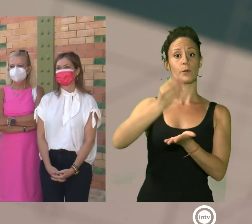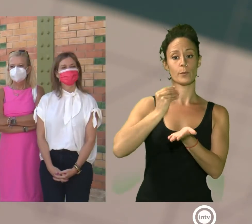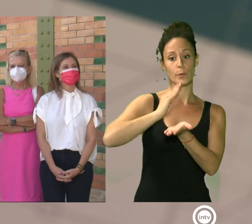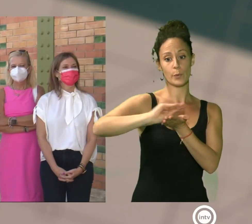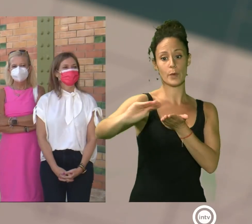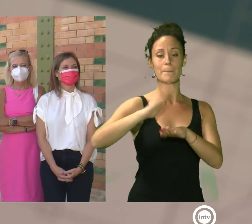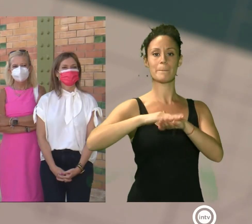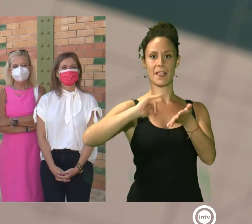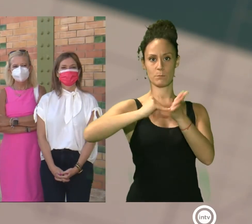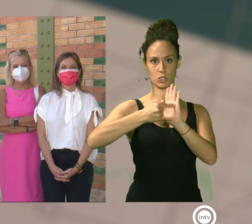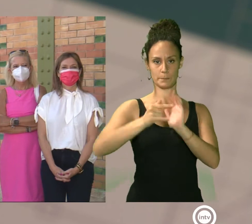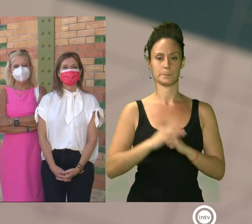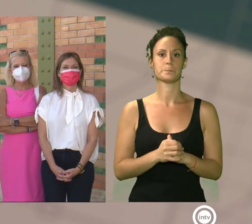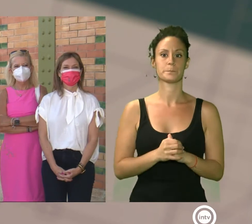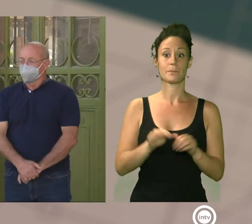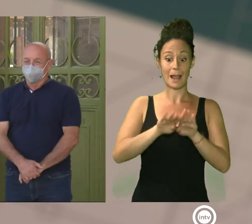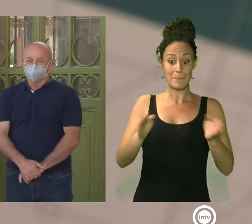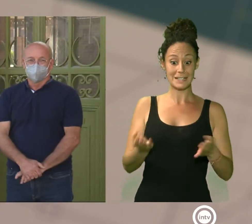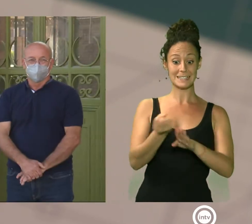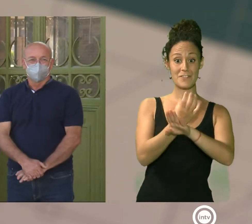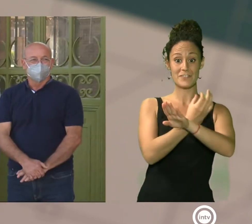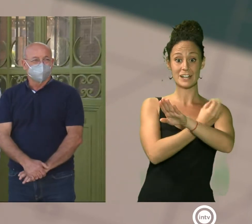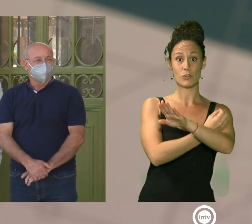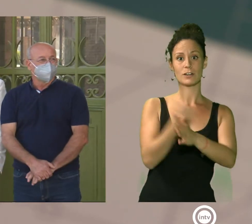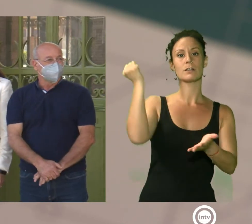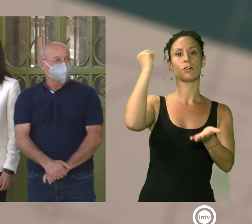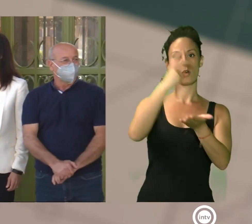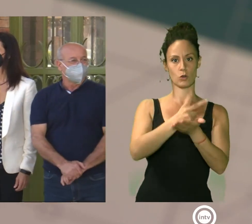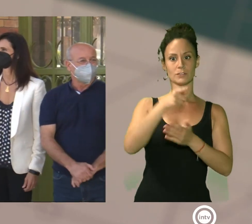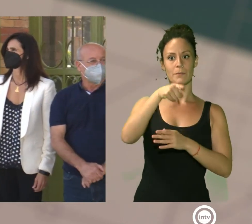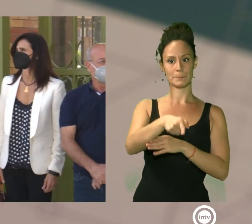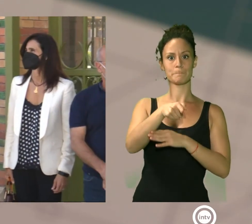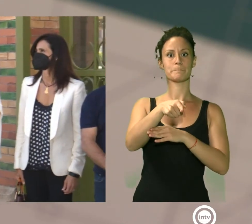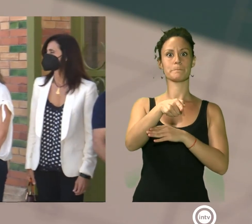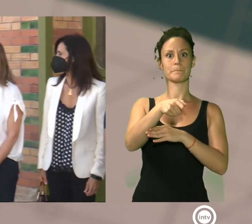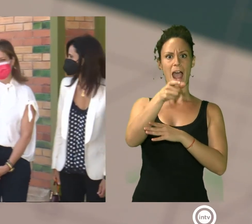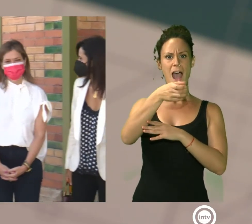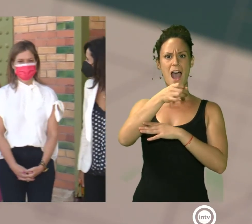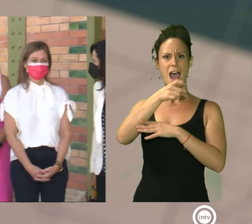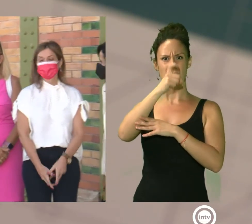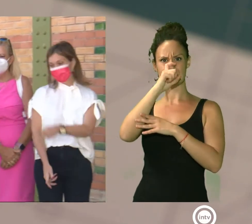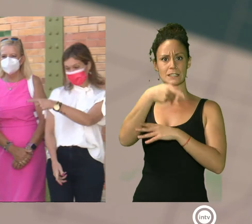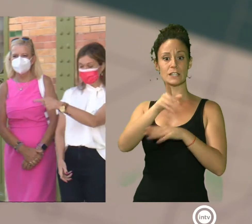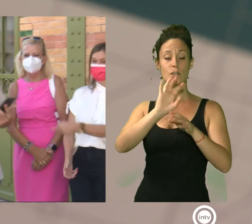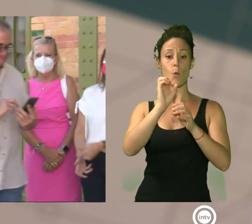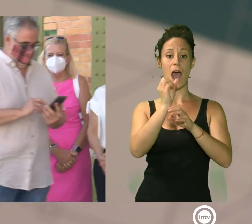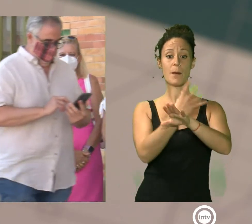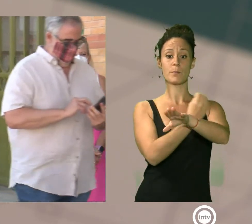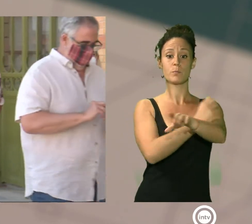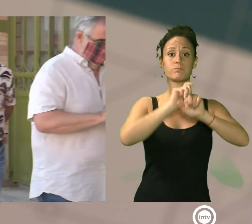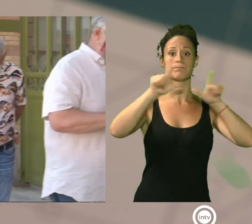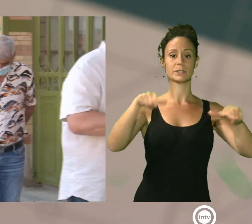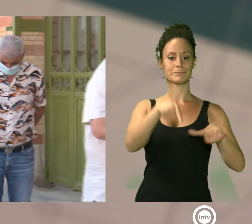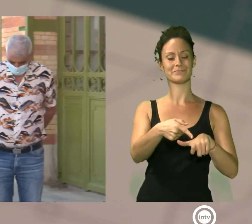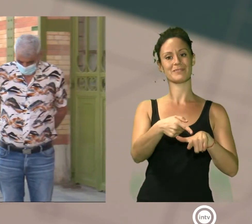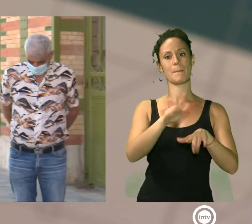más, la Mesa del Ferrocarril ante la vieja estación de trenes para denunciar el olvido y abandono del gobierno central con la provincia de